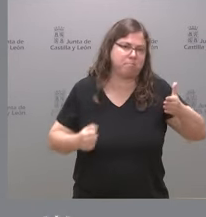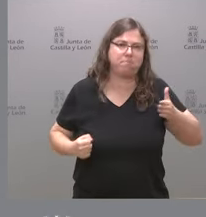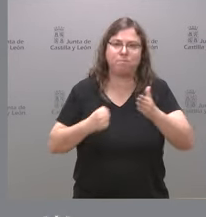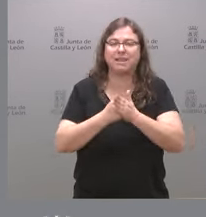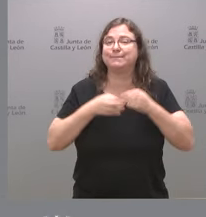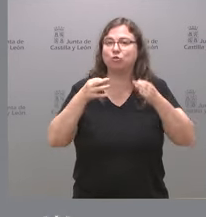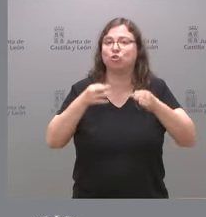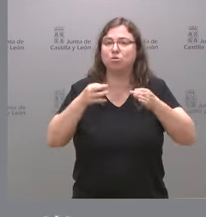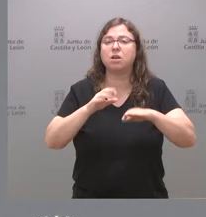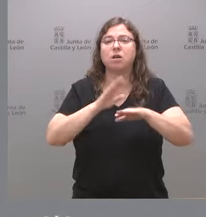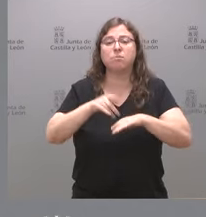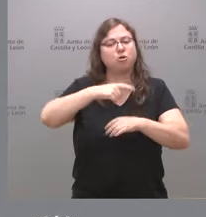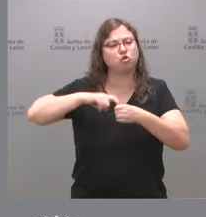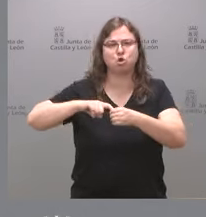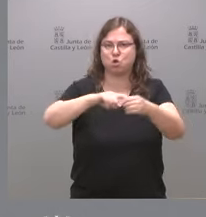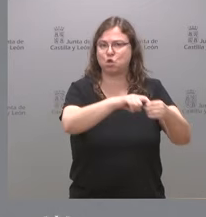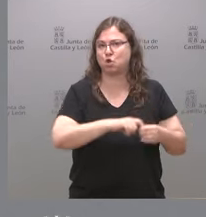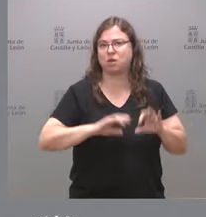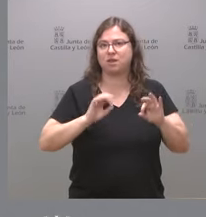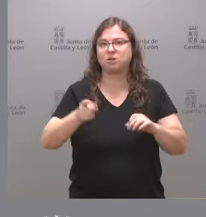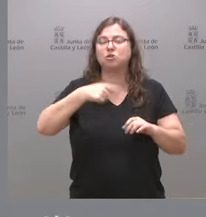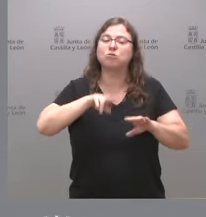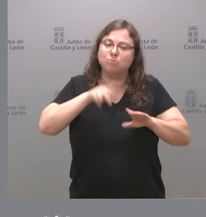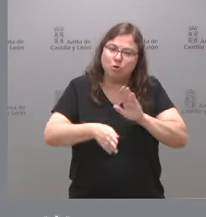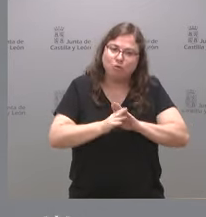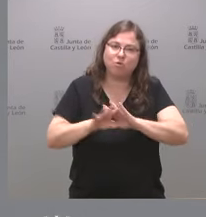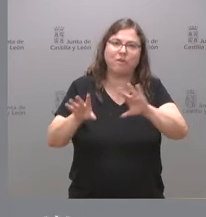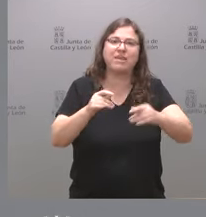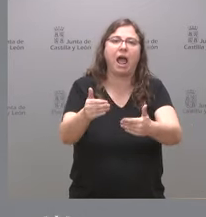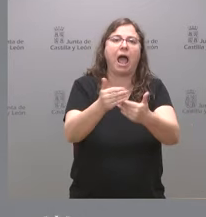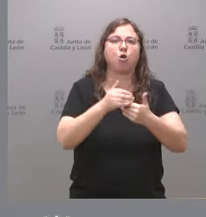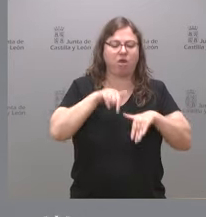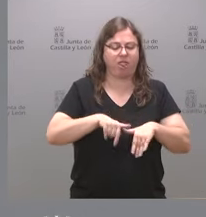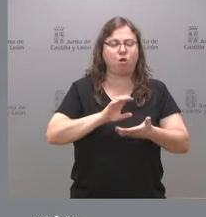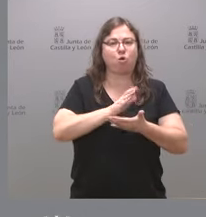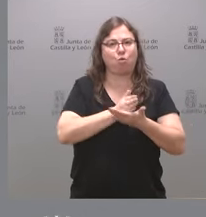siempre a ejercer solidaridad y a seguir siendo tierra de acogida en nuestra comunidad autónoma.